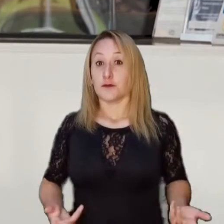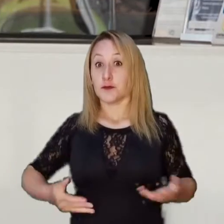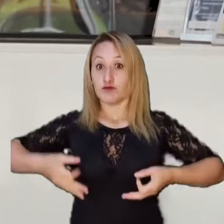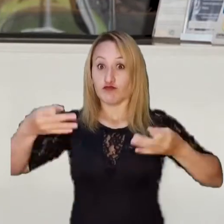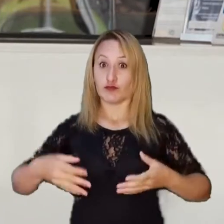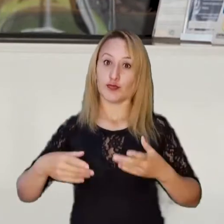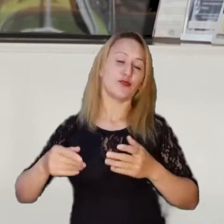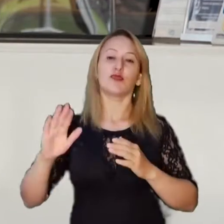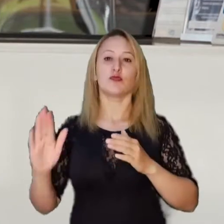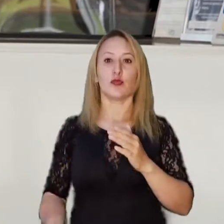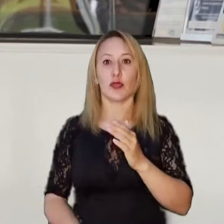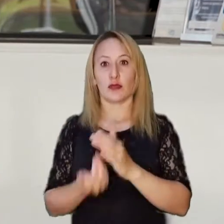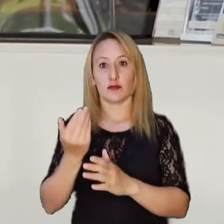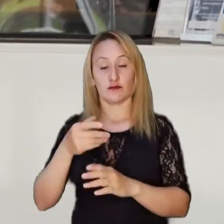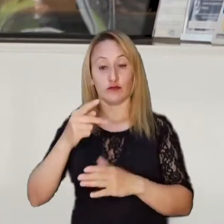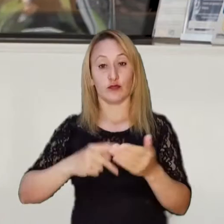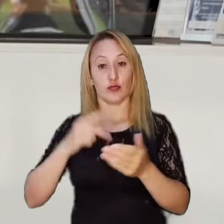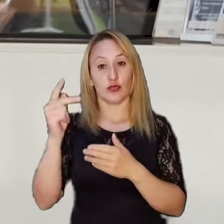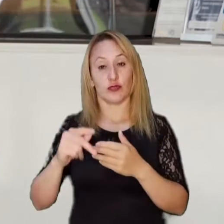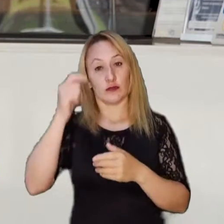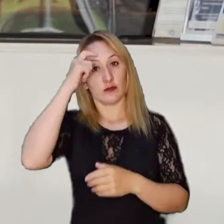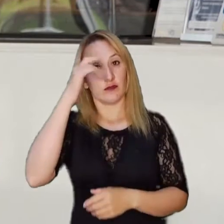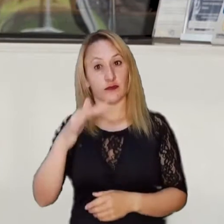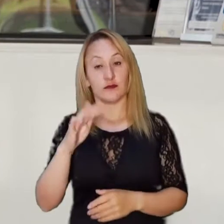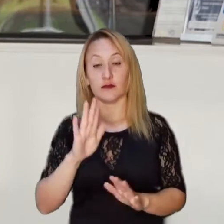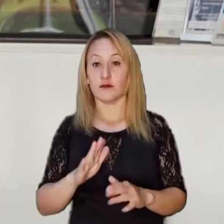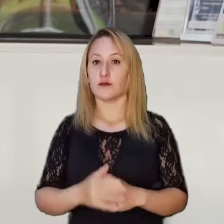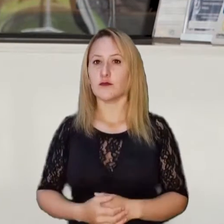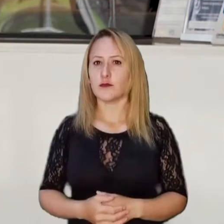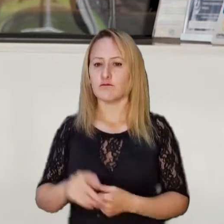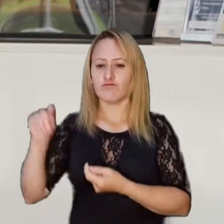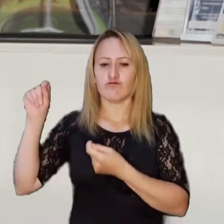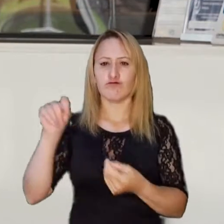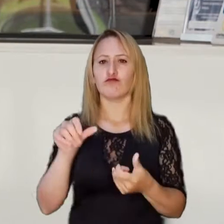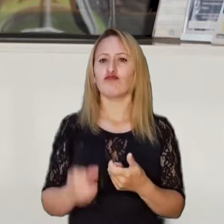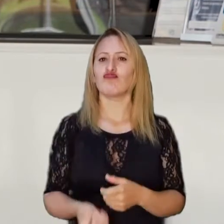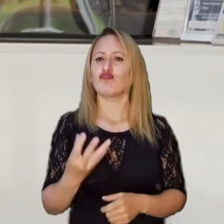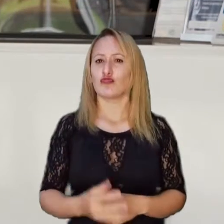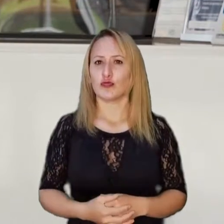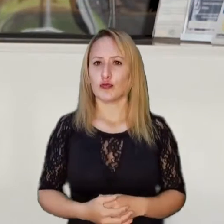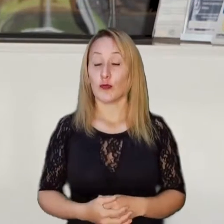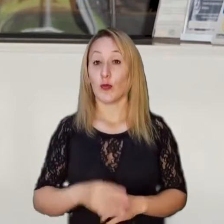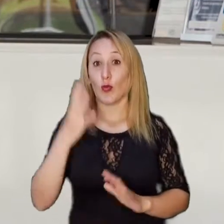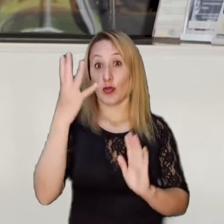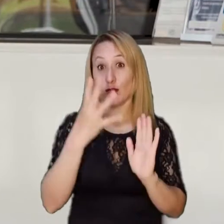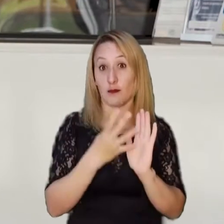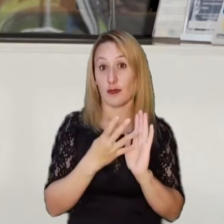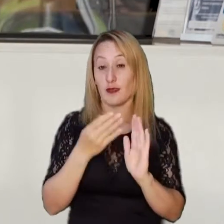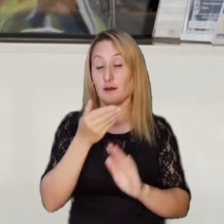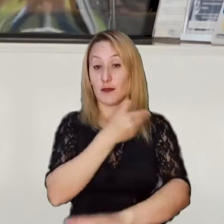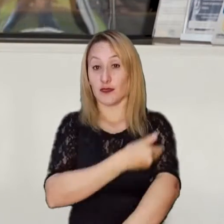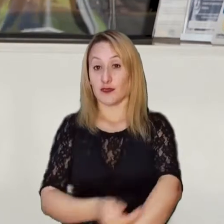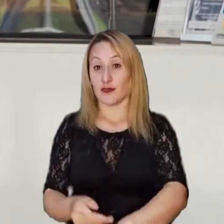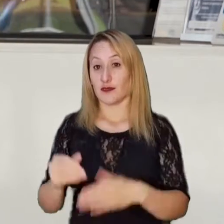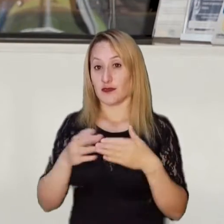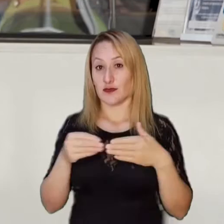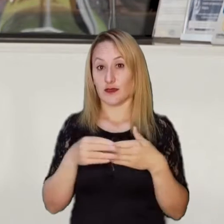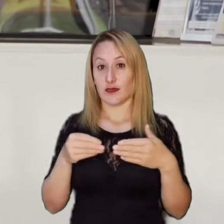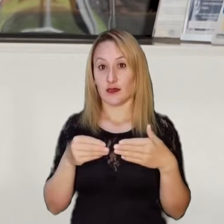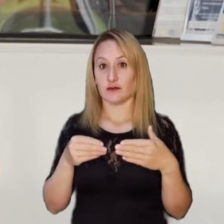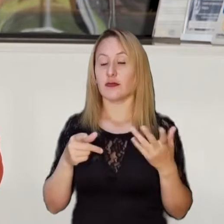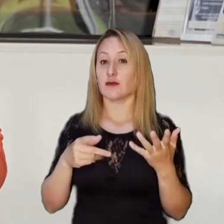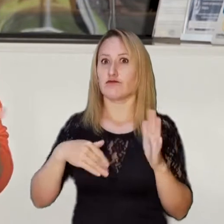Cuando se concretó el proyecto de modernización de la refinería de Cartagena, la inversión proyectada fue de unos 4 mil millones de dólares,